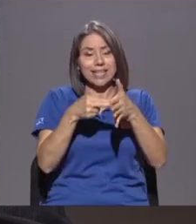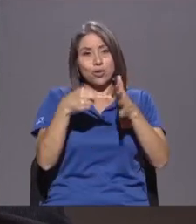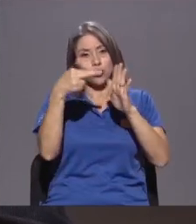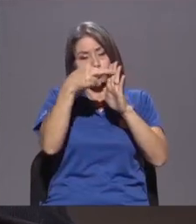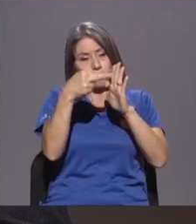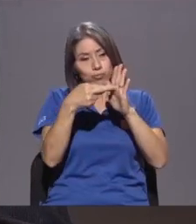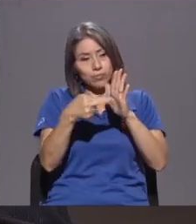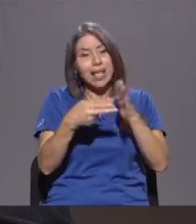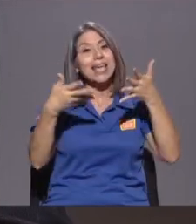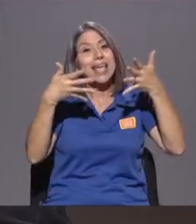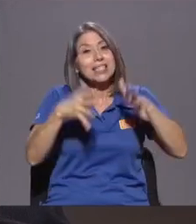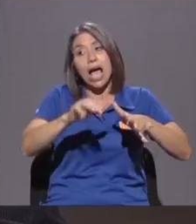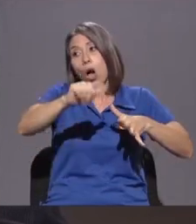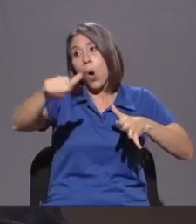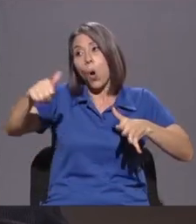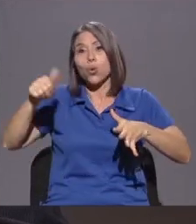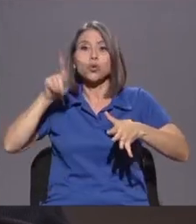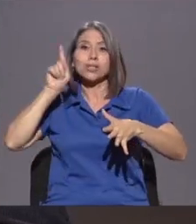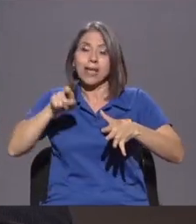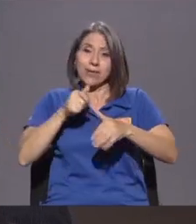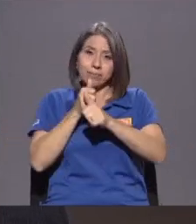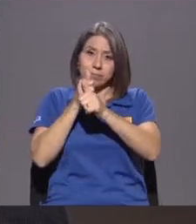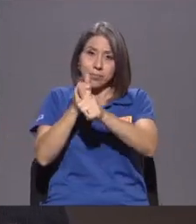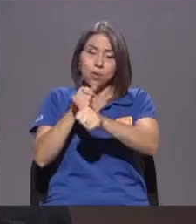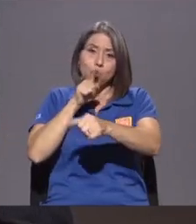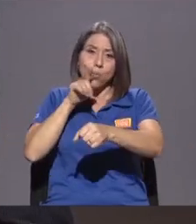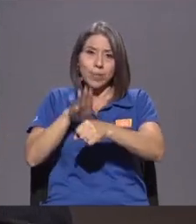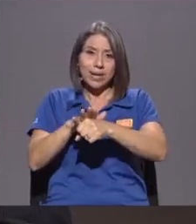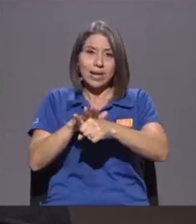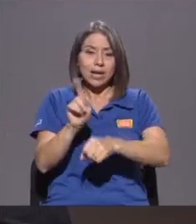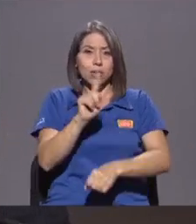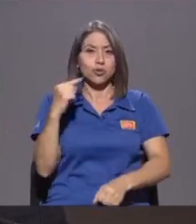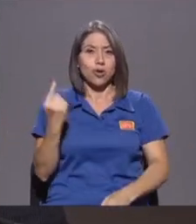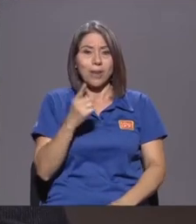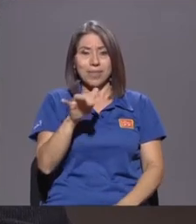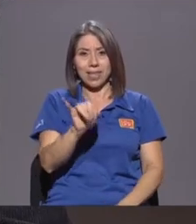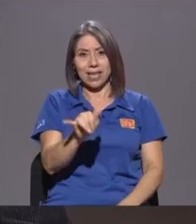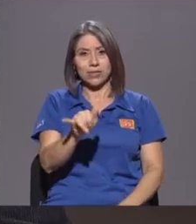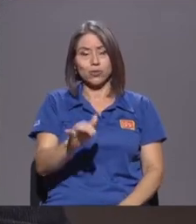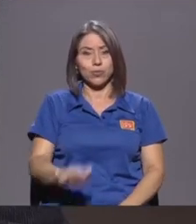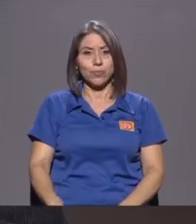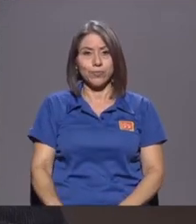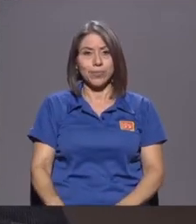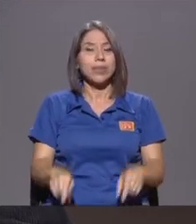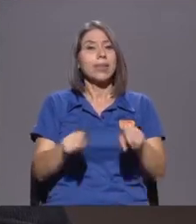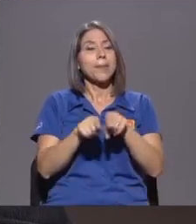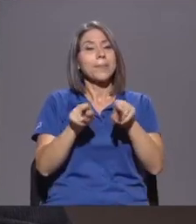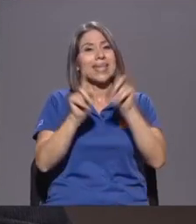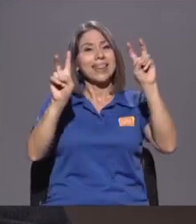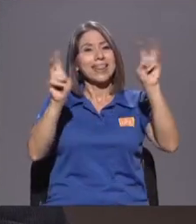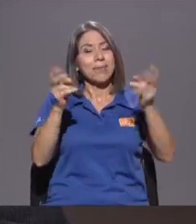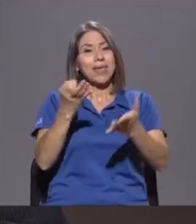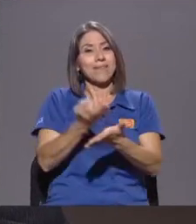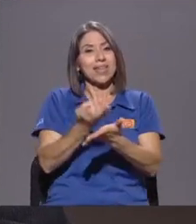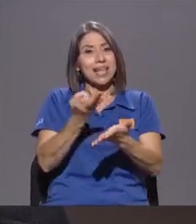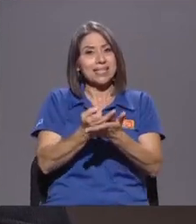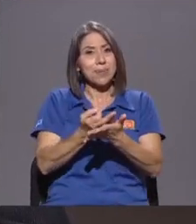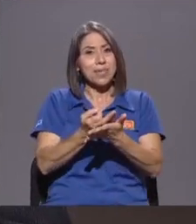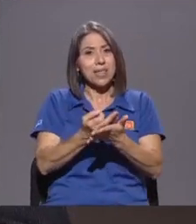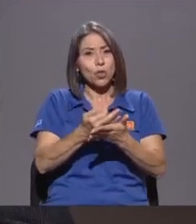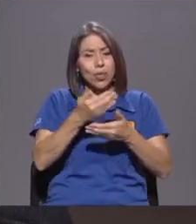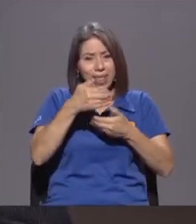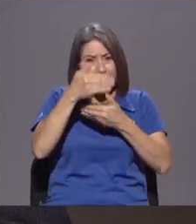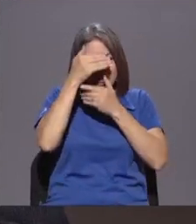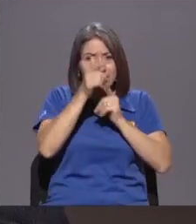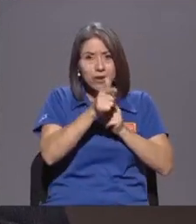Otros jugadores De ese tamaño Deben de cumplir No solamente Eso El tema De financiamiento Del terrorismo Y el